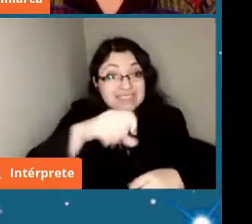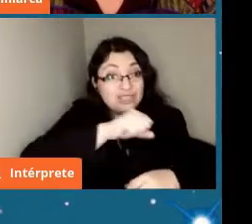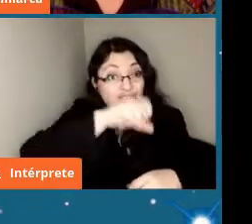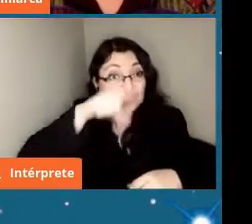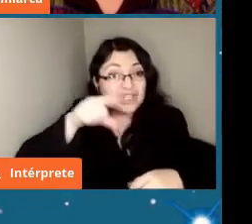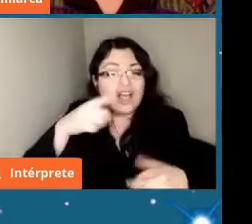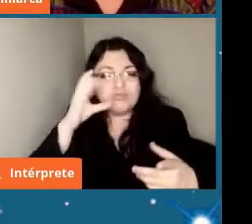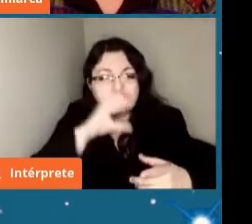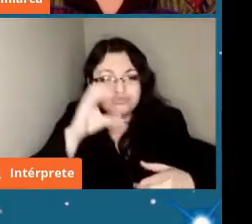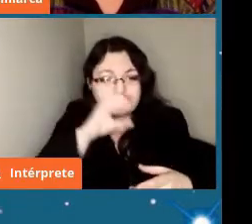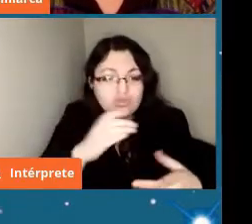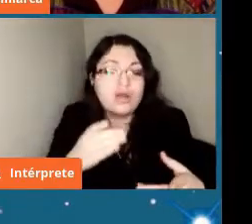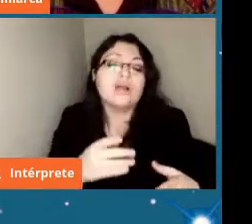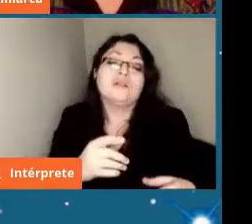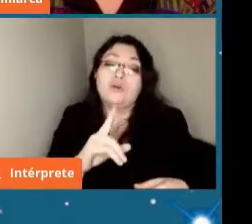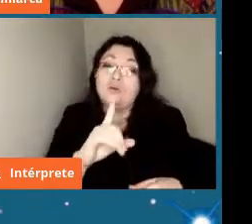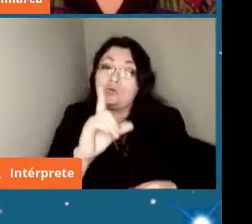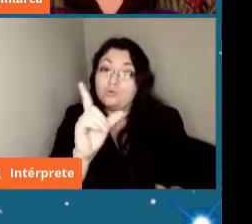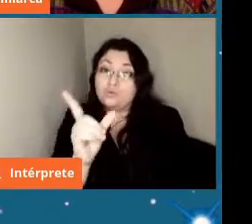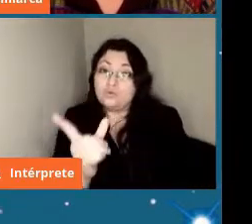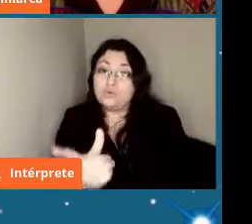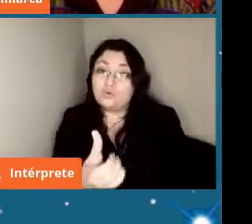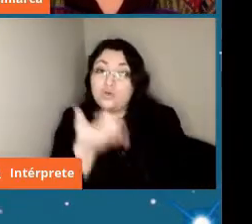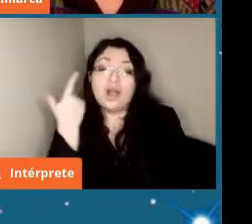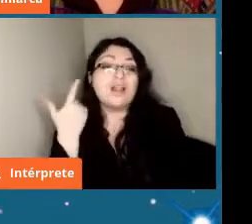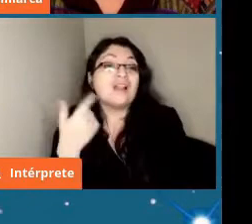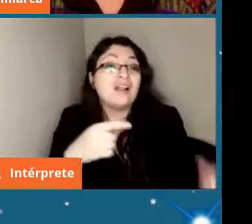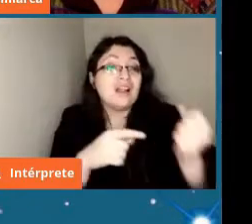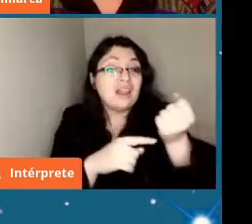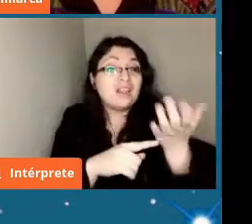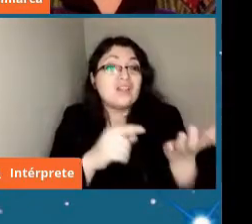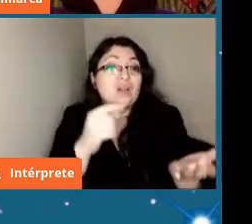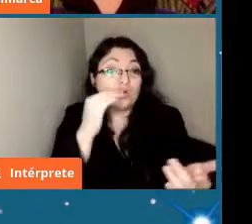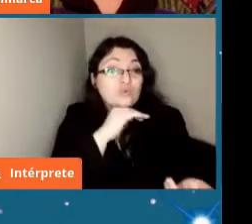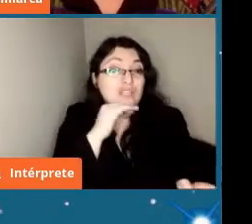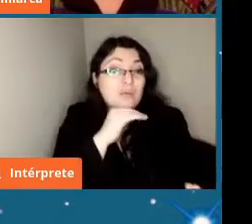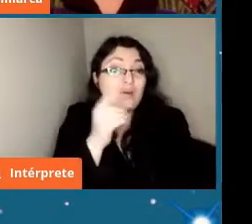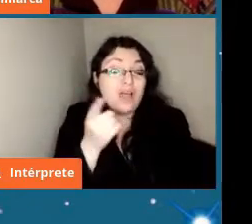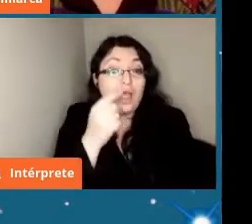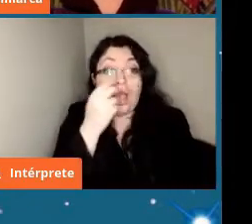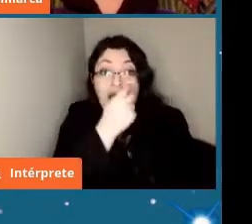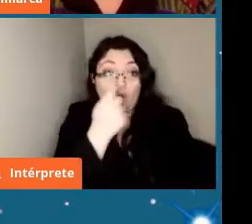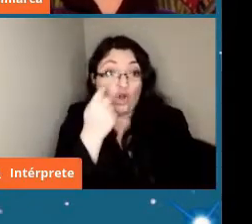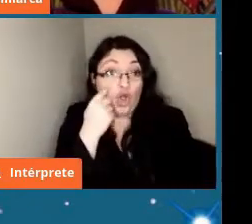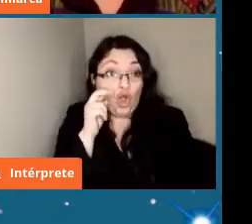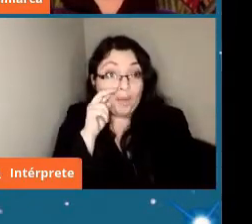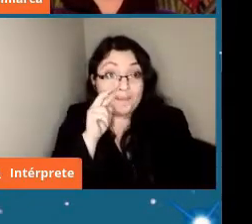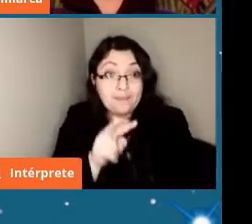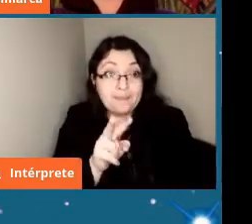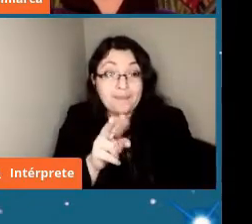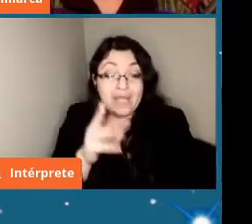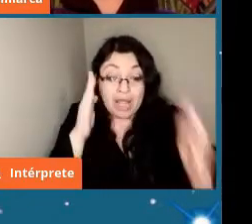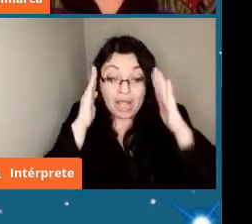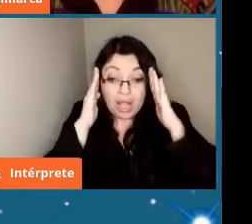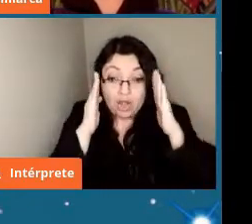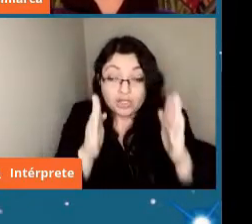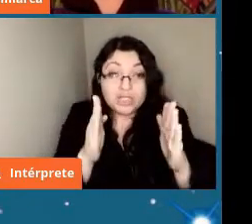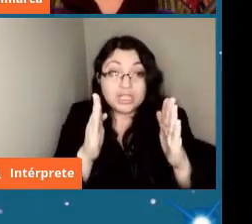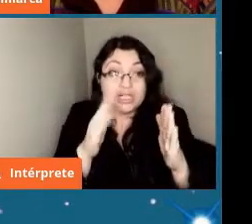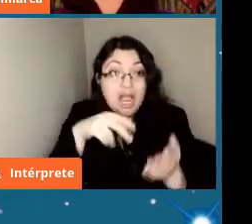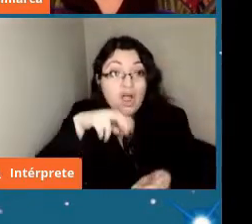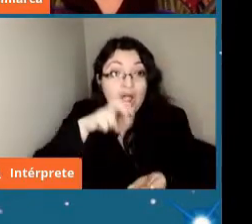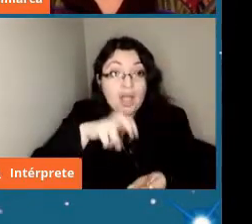toma mucho tiempo la única tecnología que usamos son nuestros ojos nuestro caminar nuestra concentración nuestra mente no ocupamos